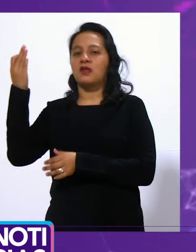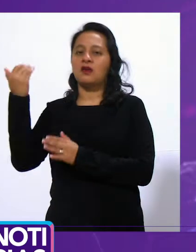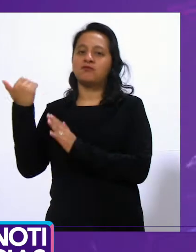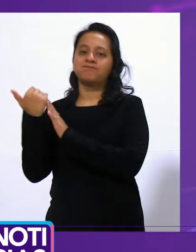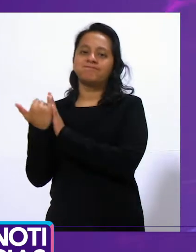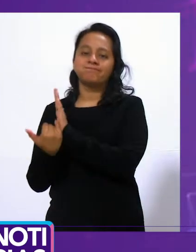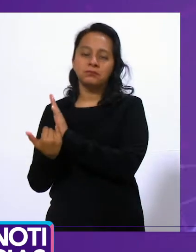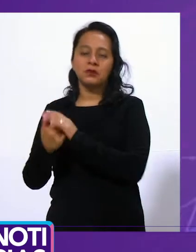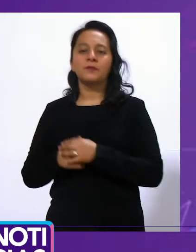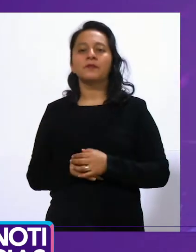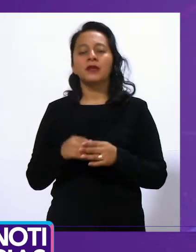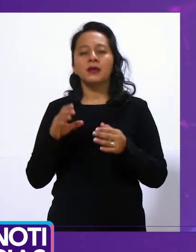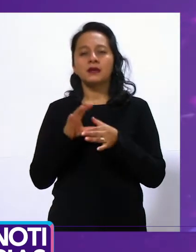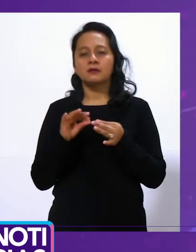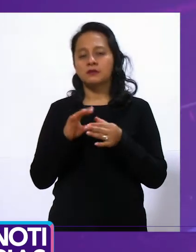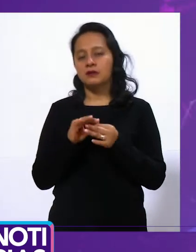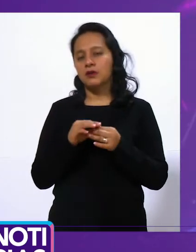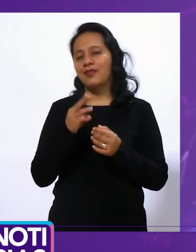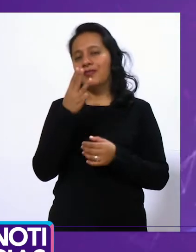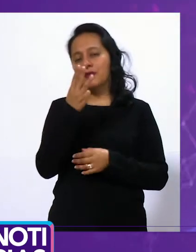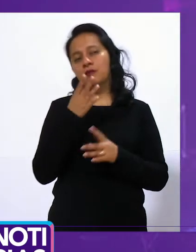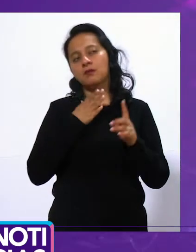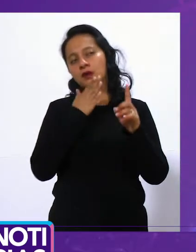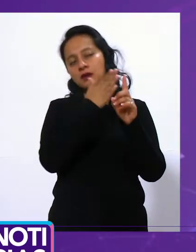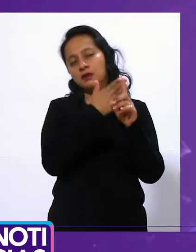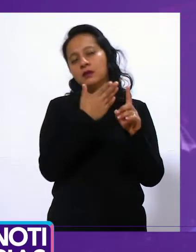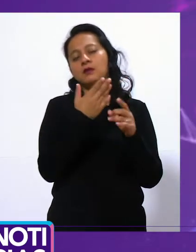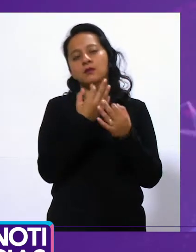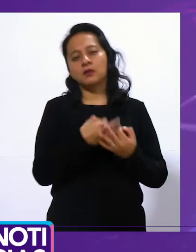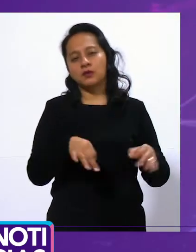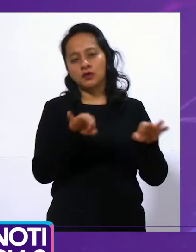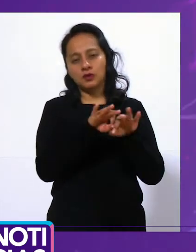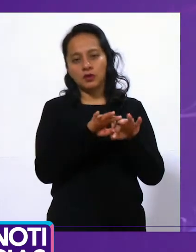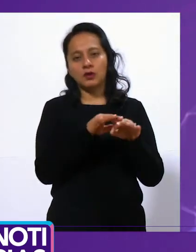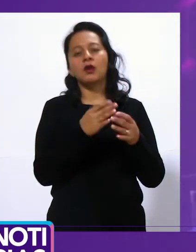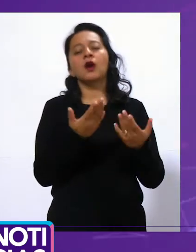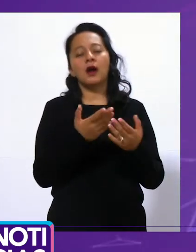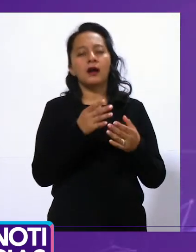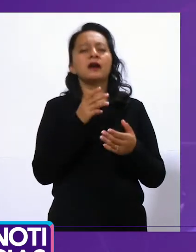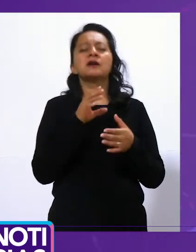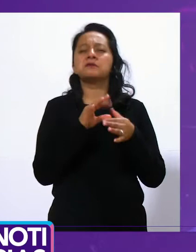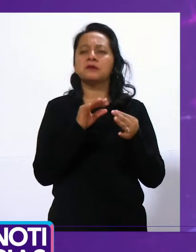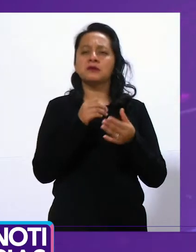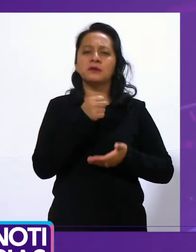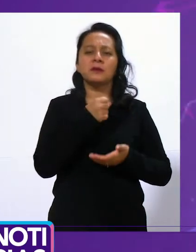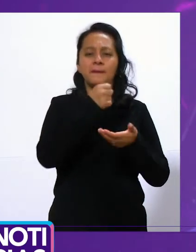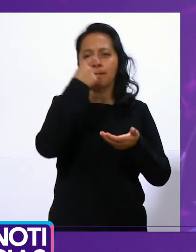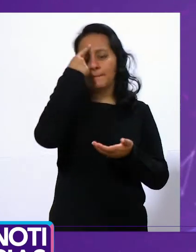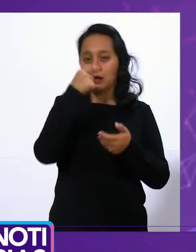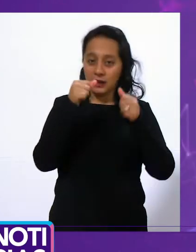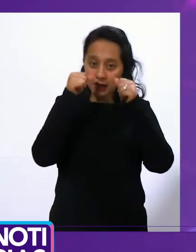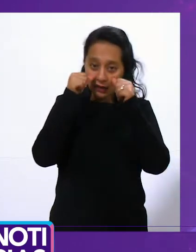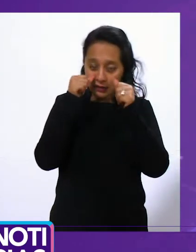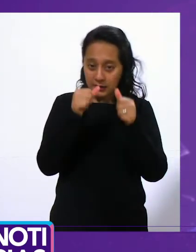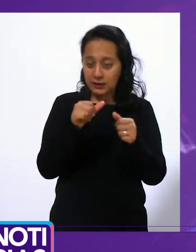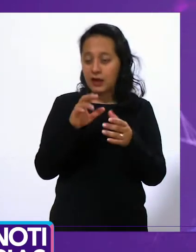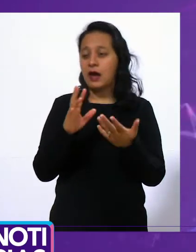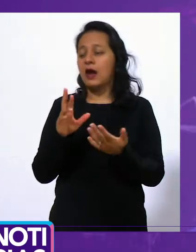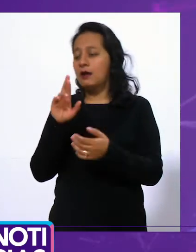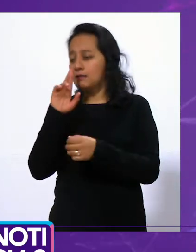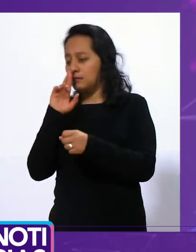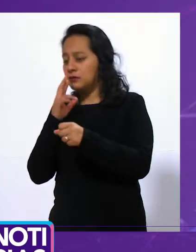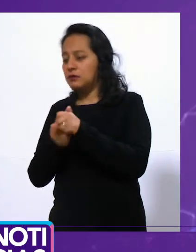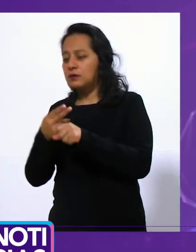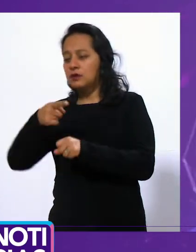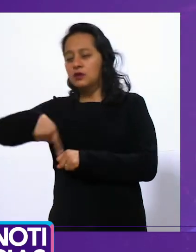responsabilidades municipales y las necesidades de la población, fortalecer la salud y autonomía financiera del municipio y cuidar la